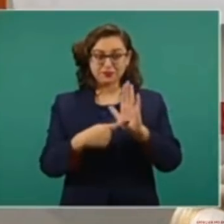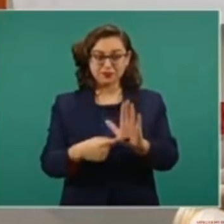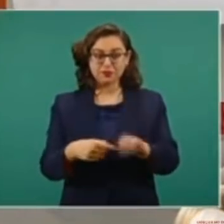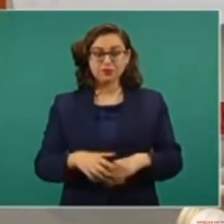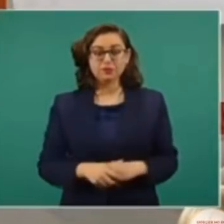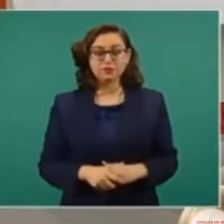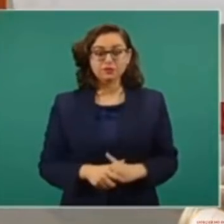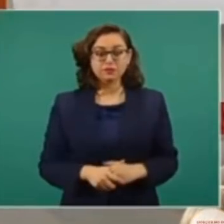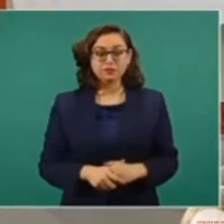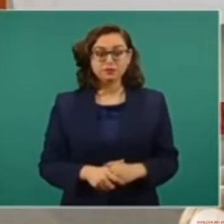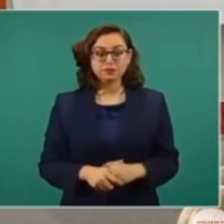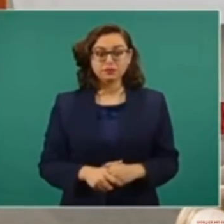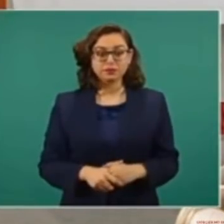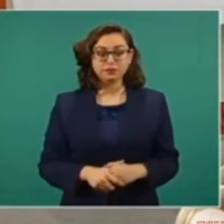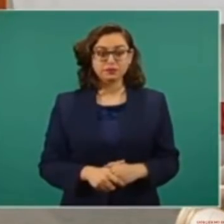Miren.